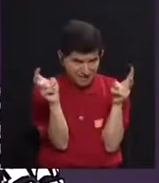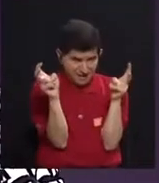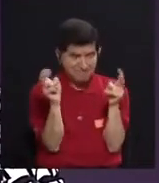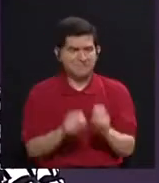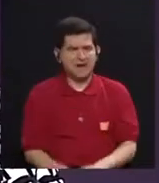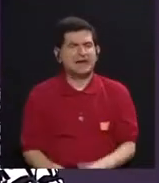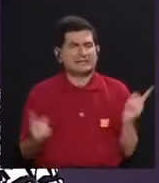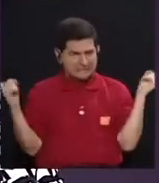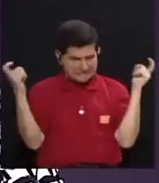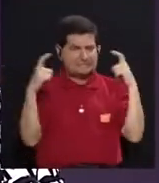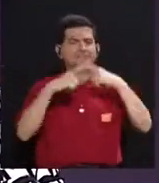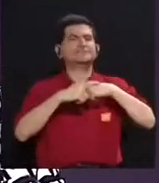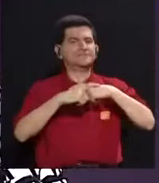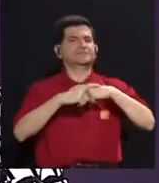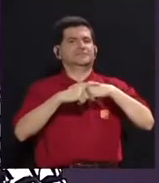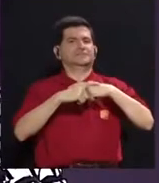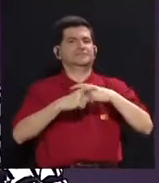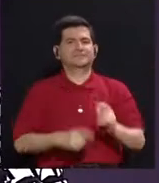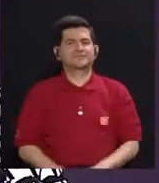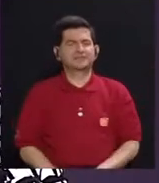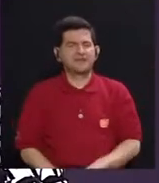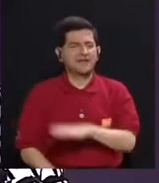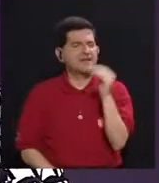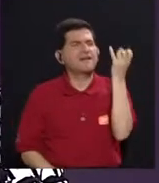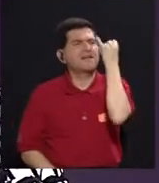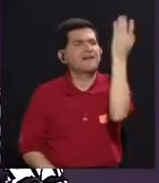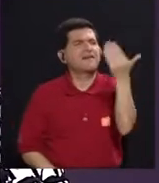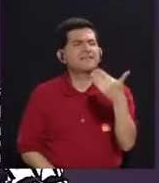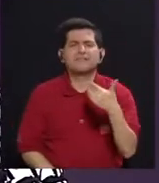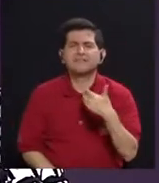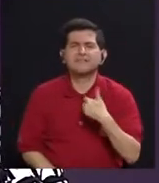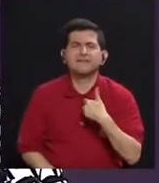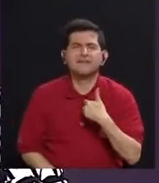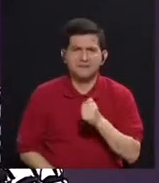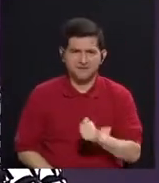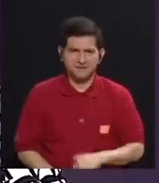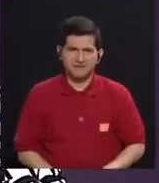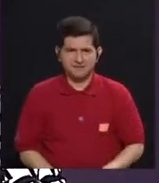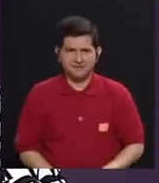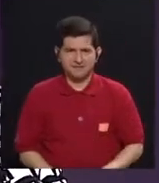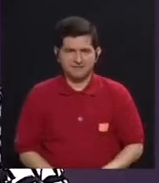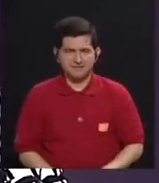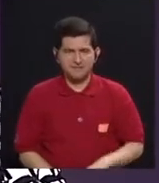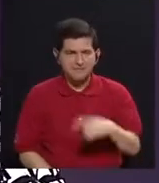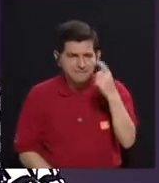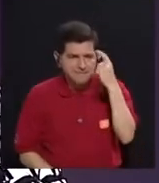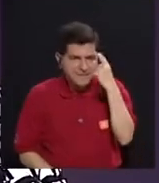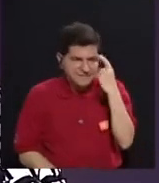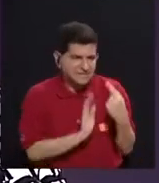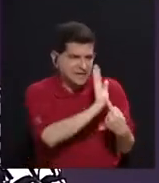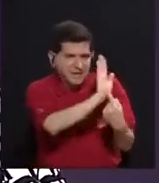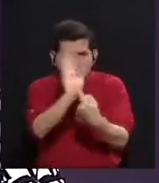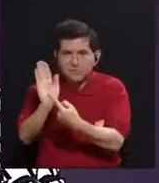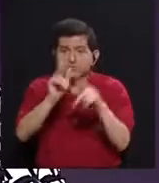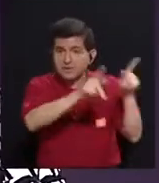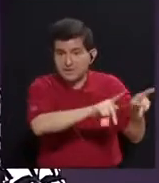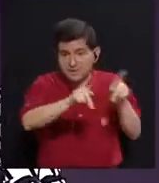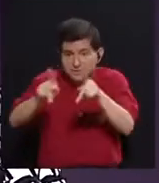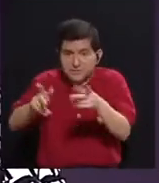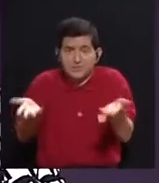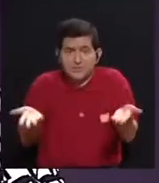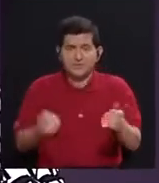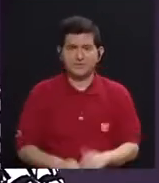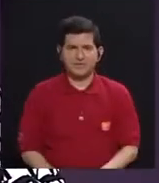que es un tema complejo y el sentido que tiene para dárselo a conocer a nuestra audiencia. Es decir,